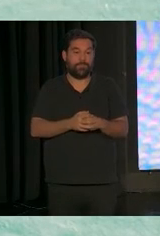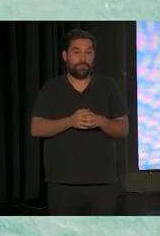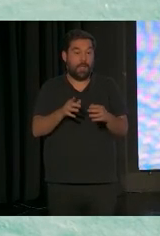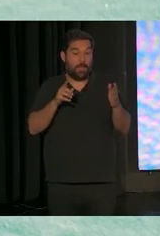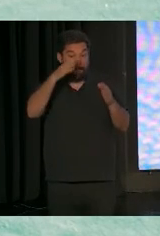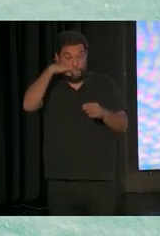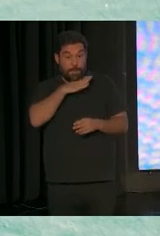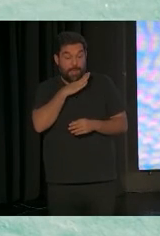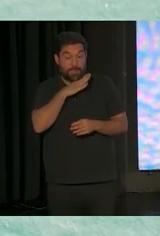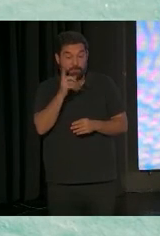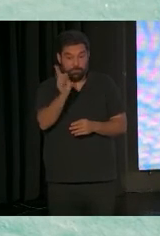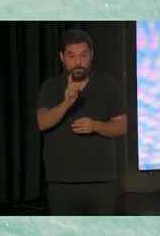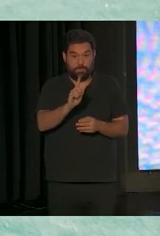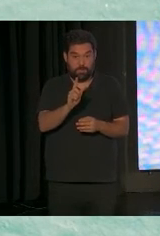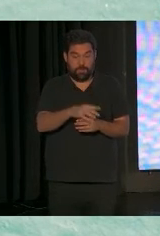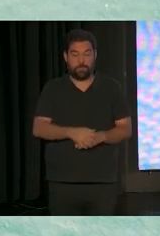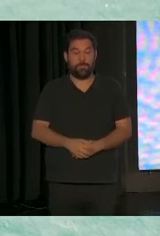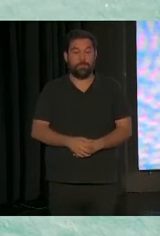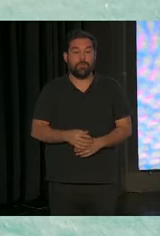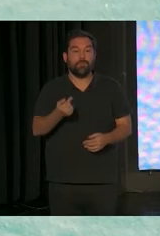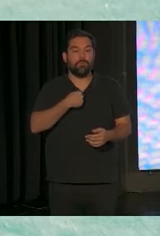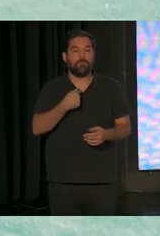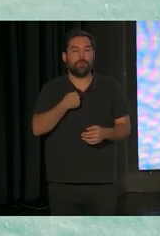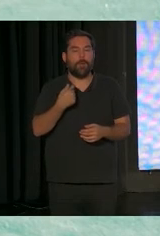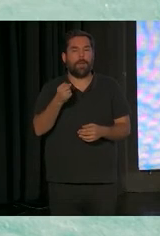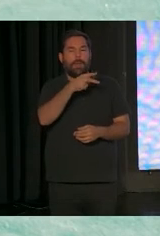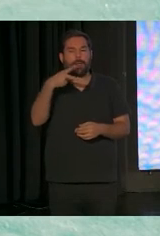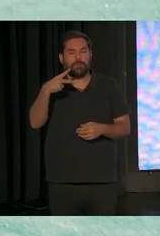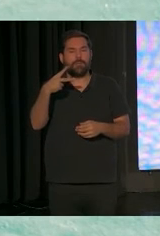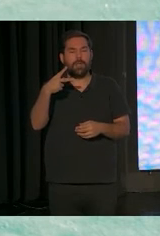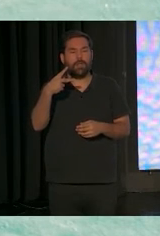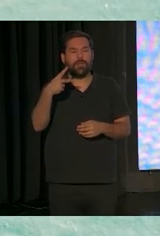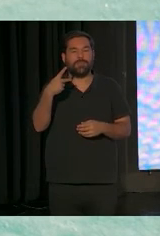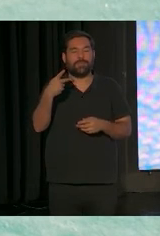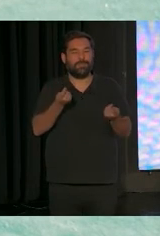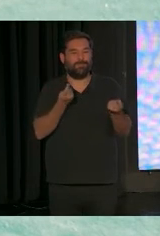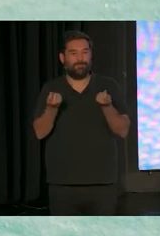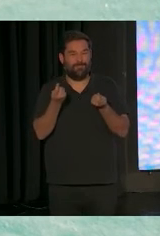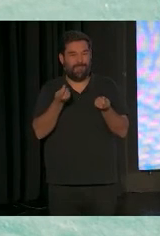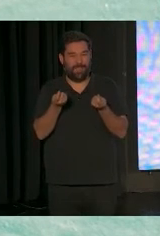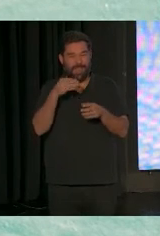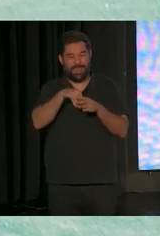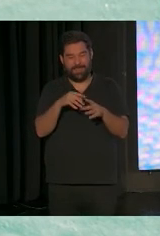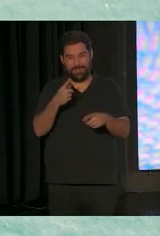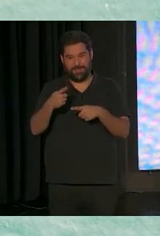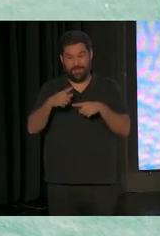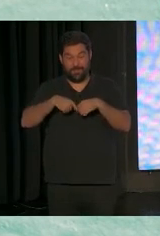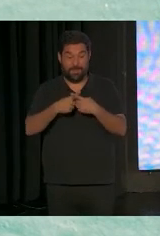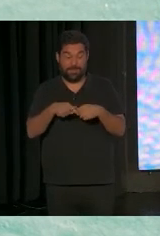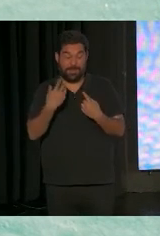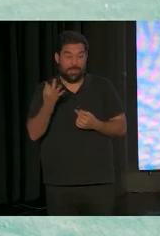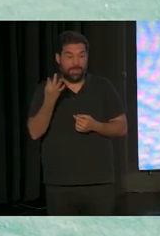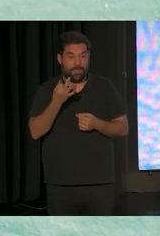del padre por la interacción, no. No, yo tengo que medir los resultados también en la familia. Están los que mejoran casi al nivel,